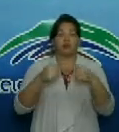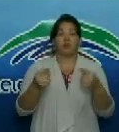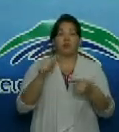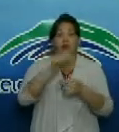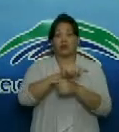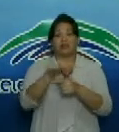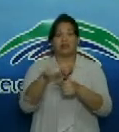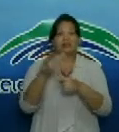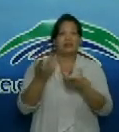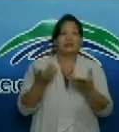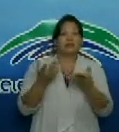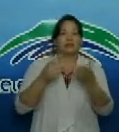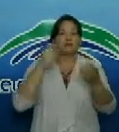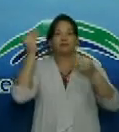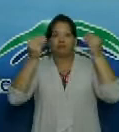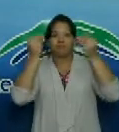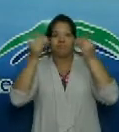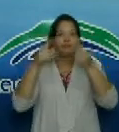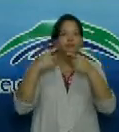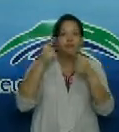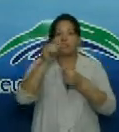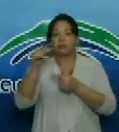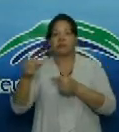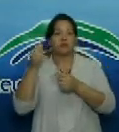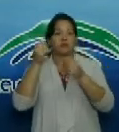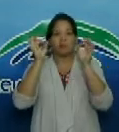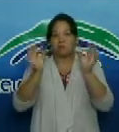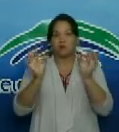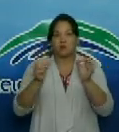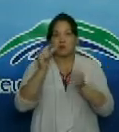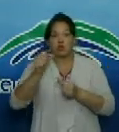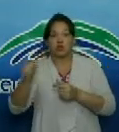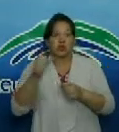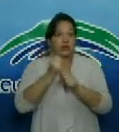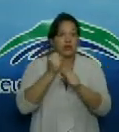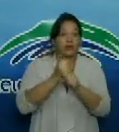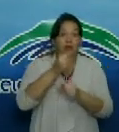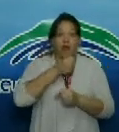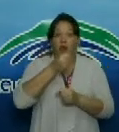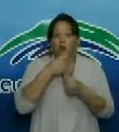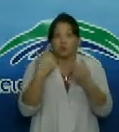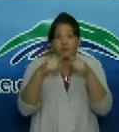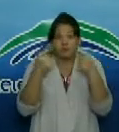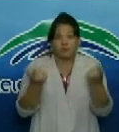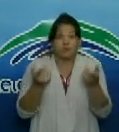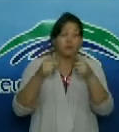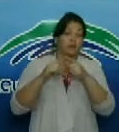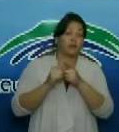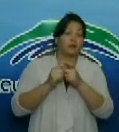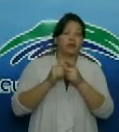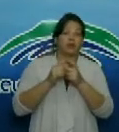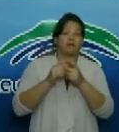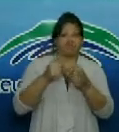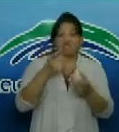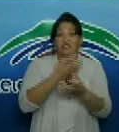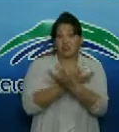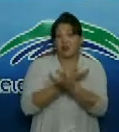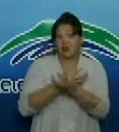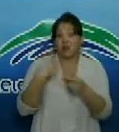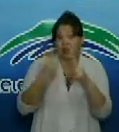resulta de interés periodístico la proximidad al sitio de mayor riesgo epidemiológico en Jibara